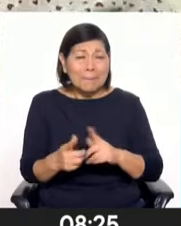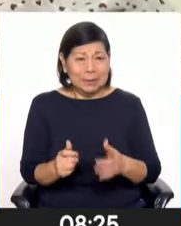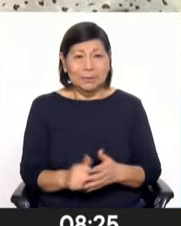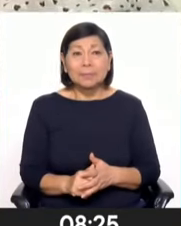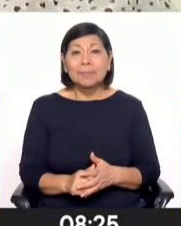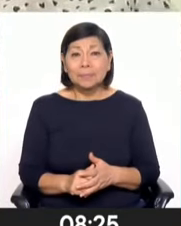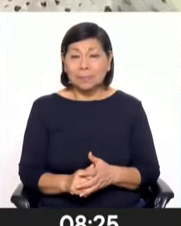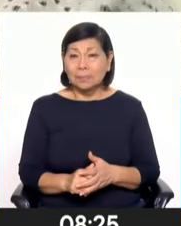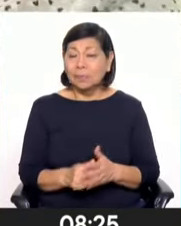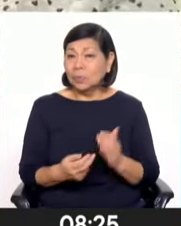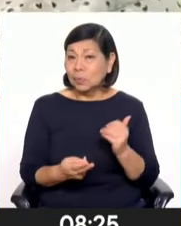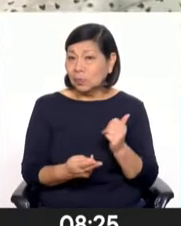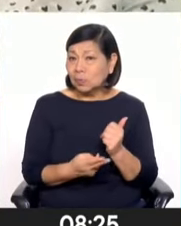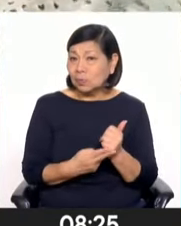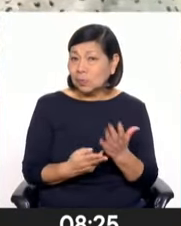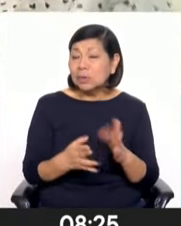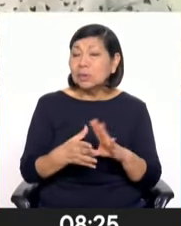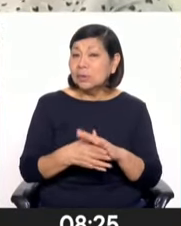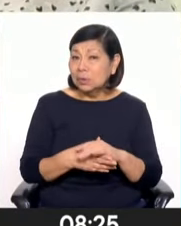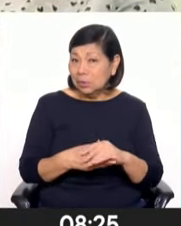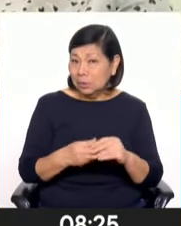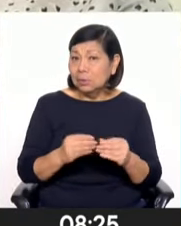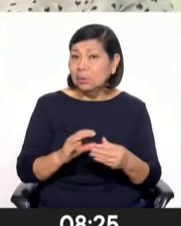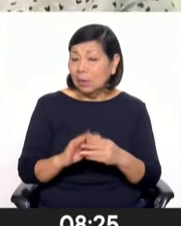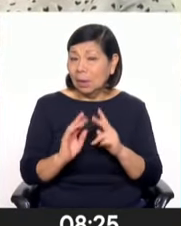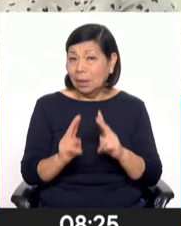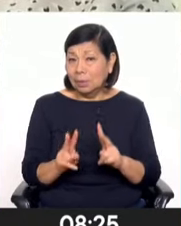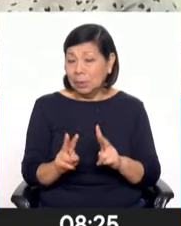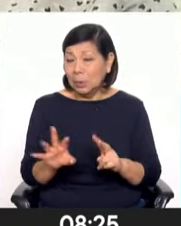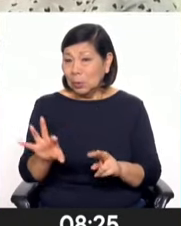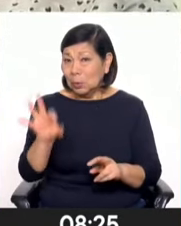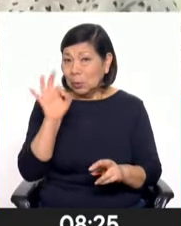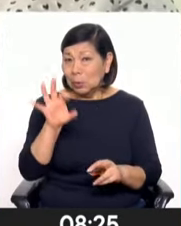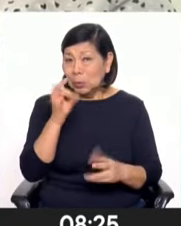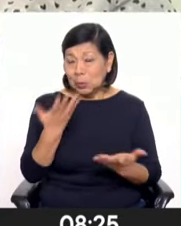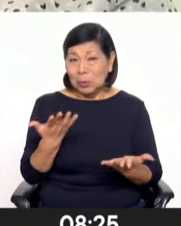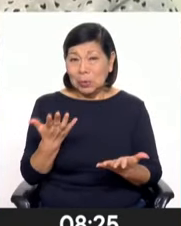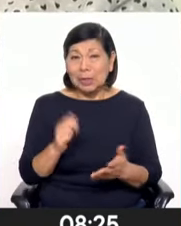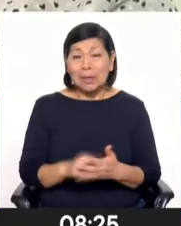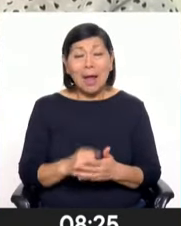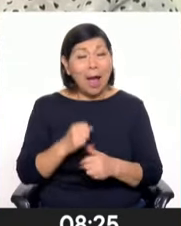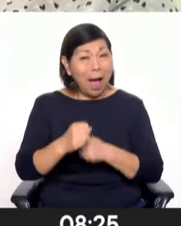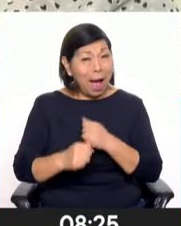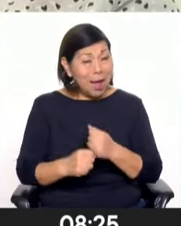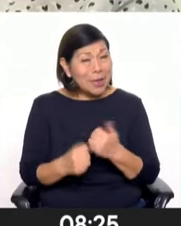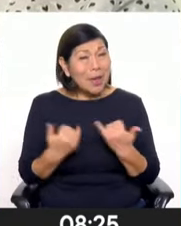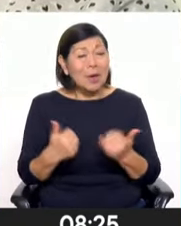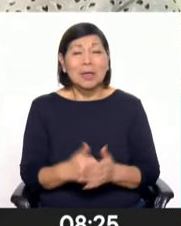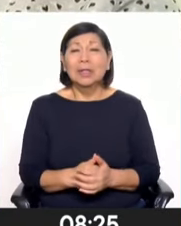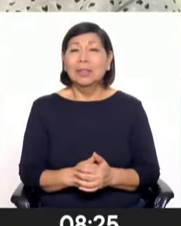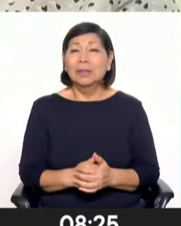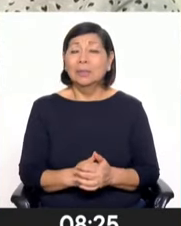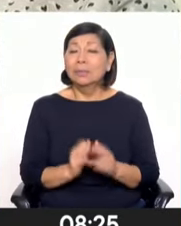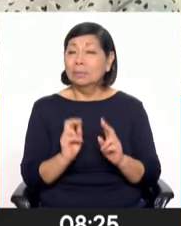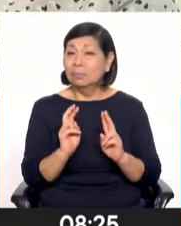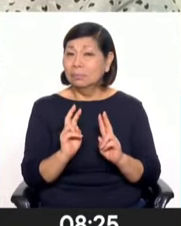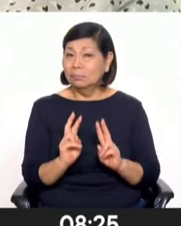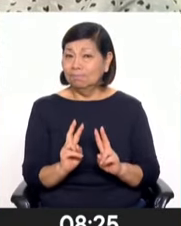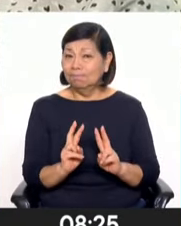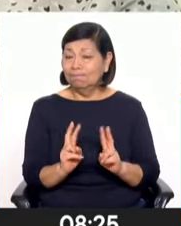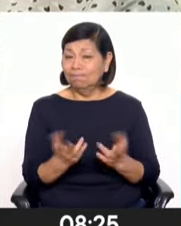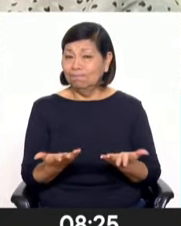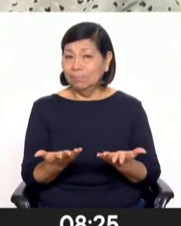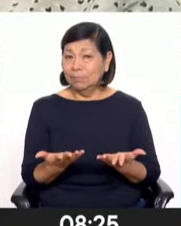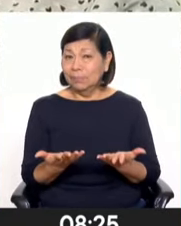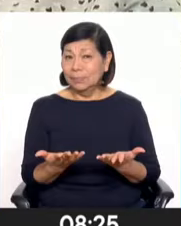es una zona que guarda mucha historia y se puede ver en los hallazgos de los últimos años. Ahora, hemos podido apreciar a